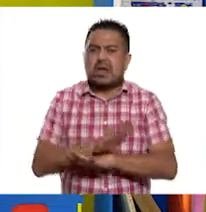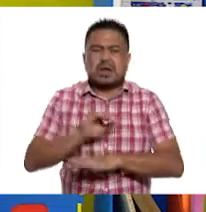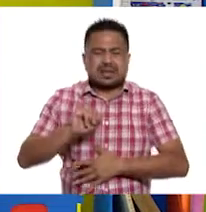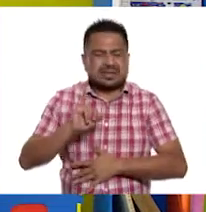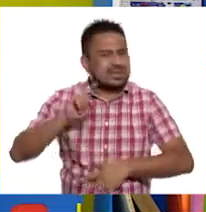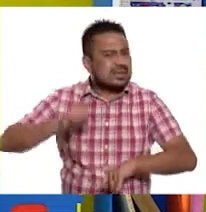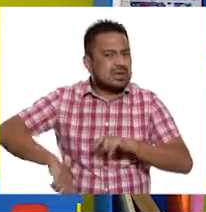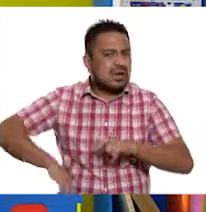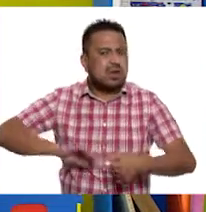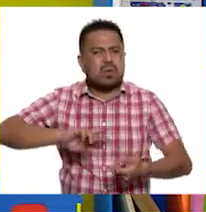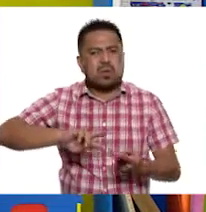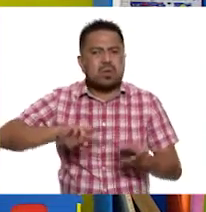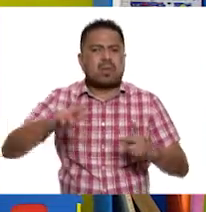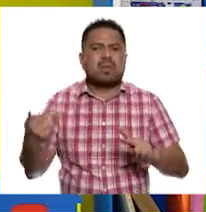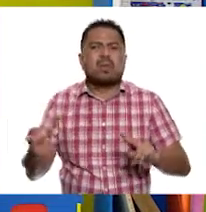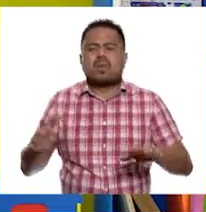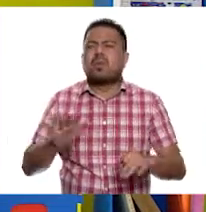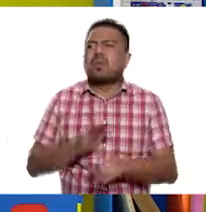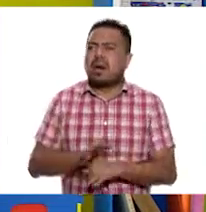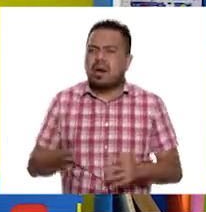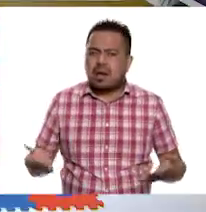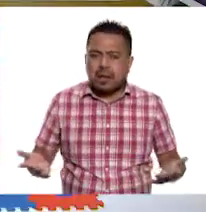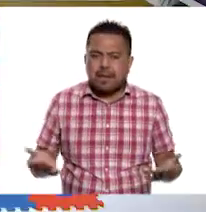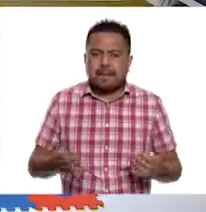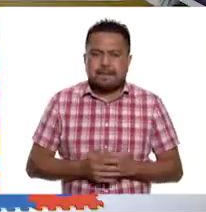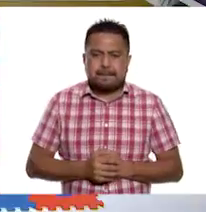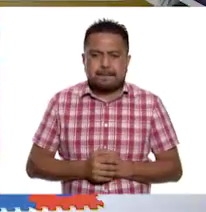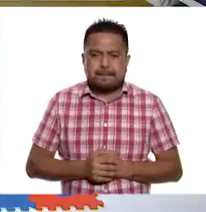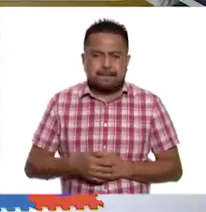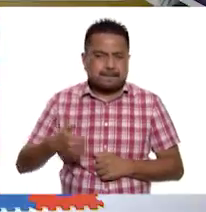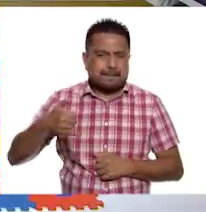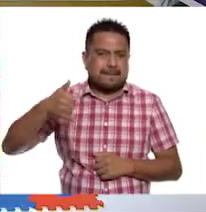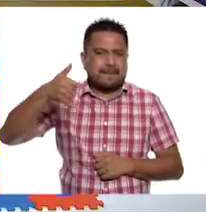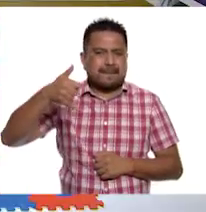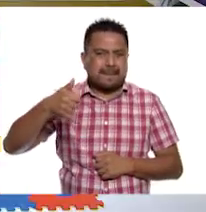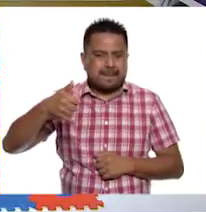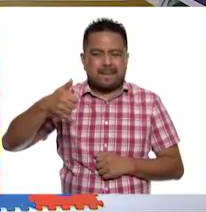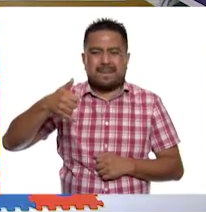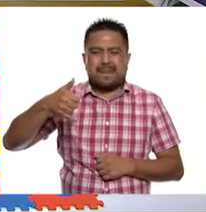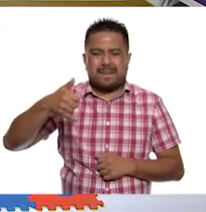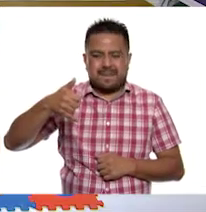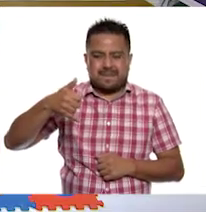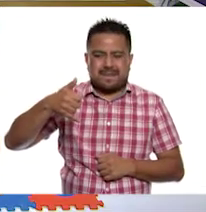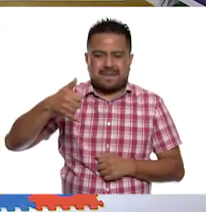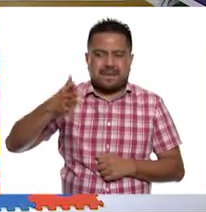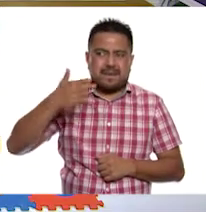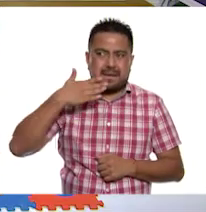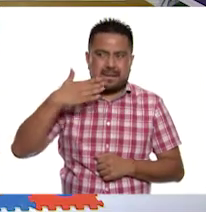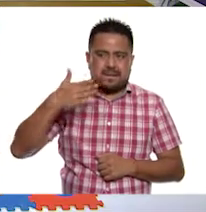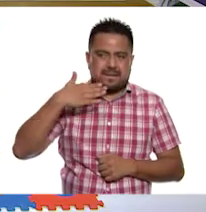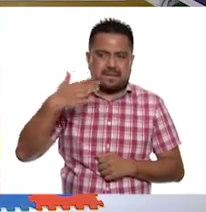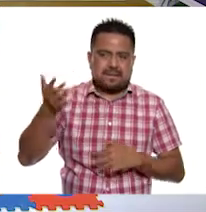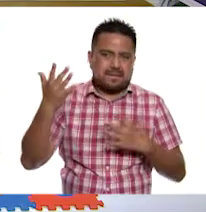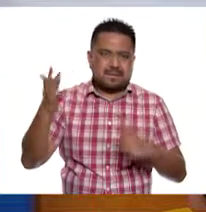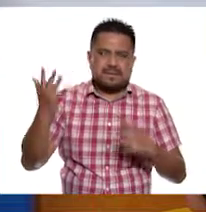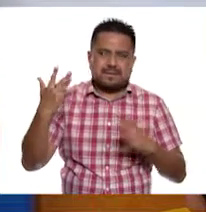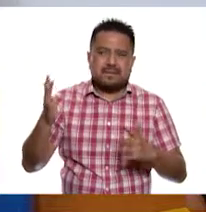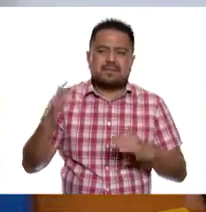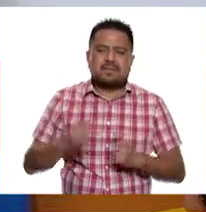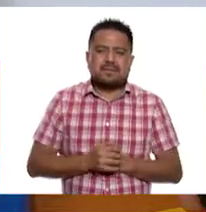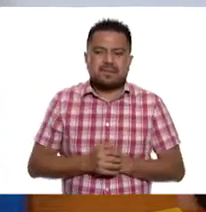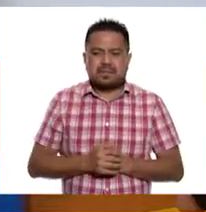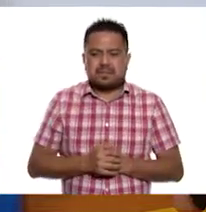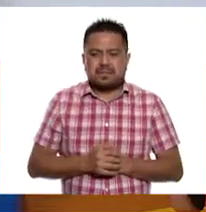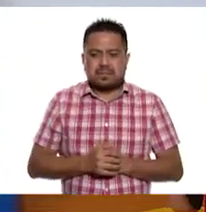va? ¿Qué I necesitamos? La I griega. Ajá. Muy bien. Perfecto. Ma.